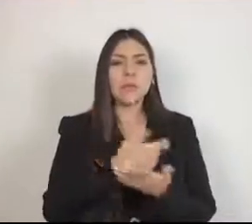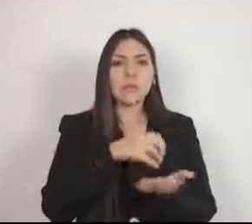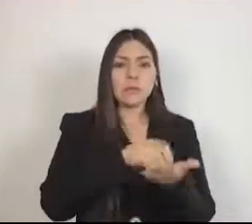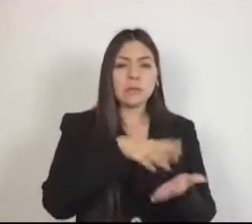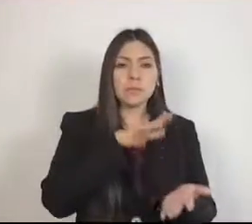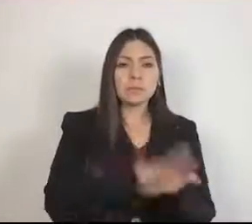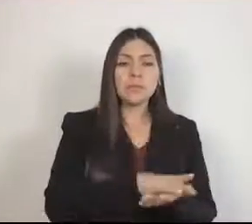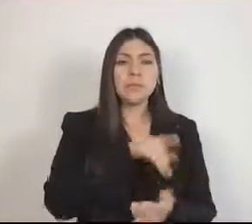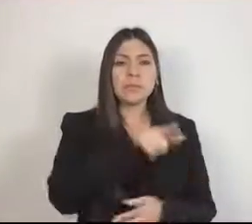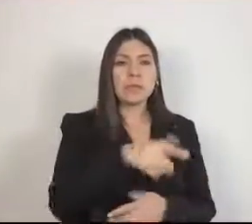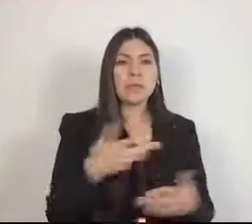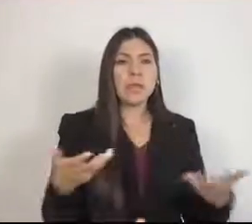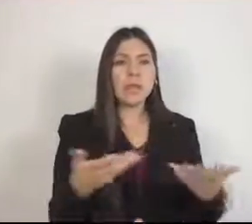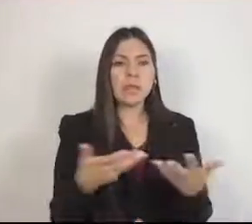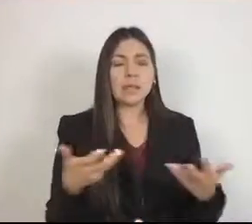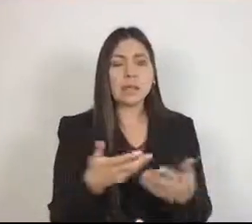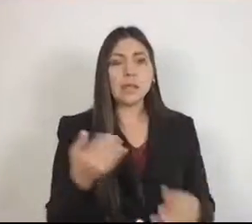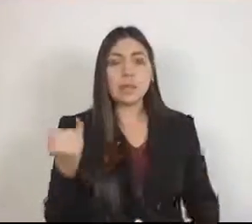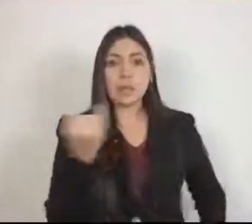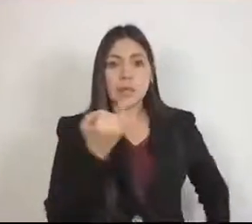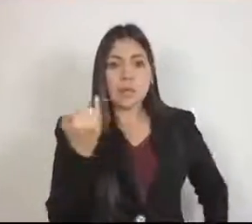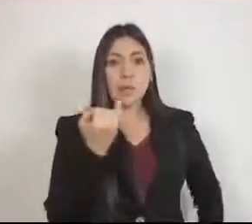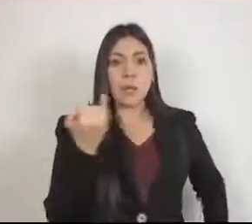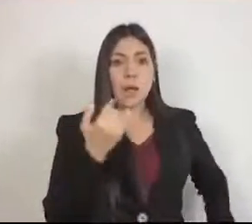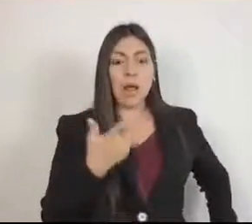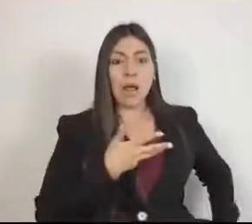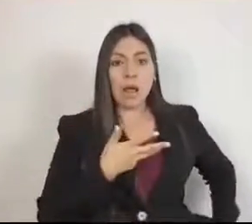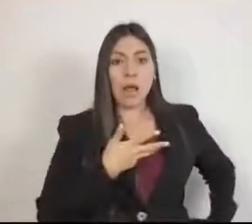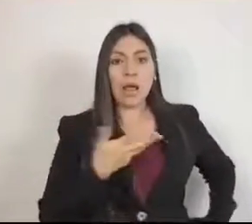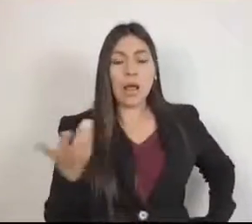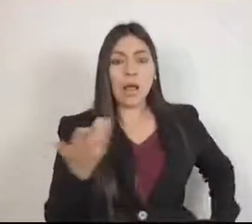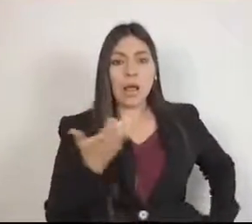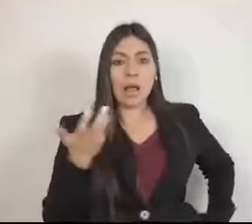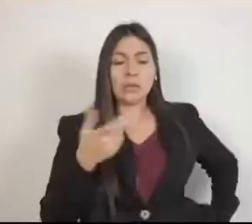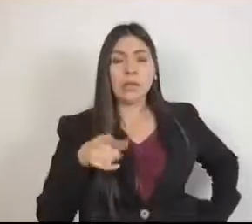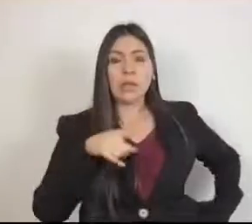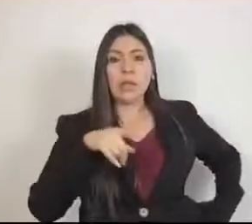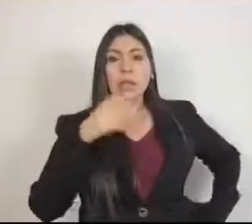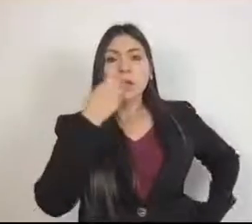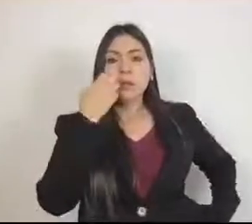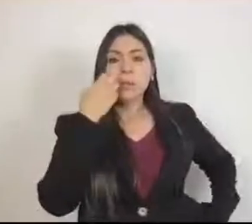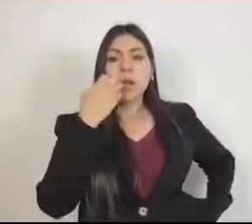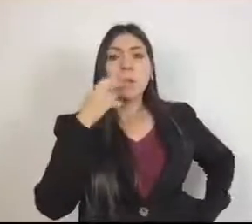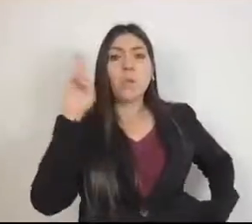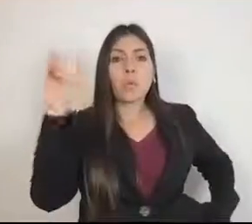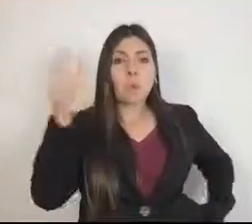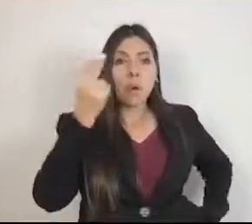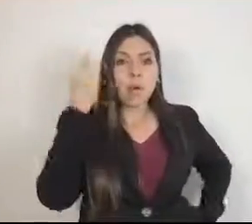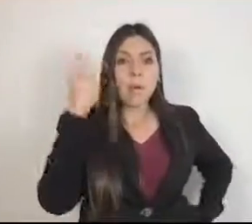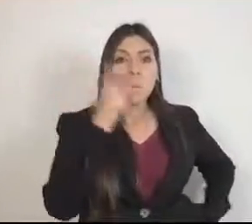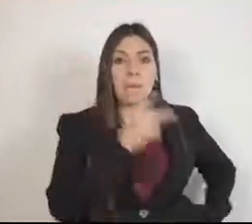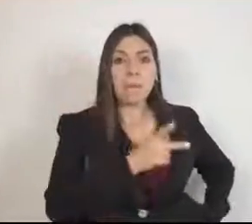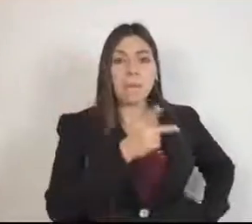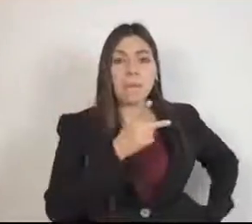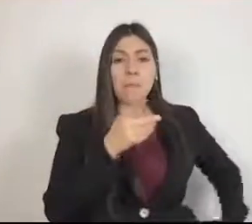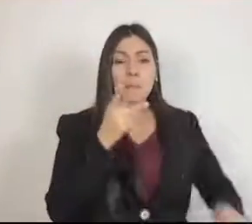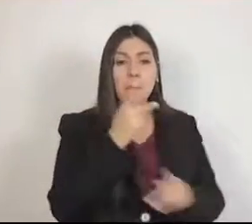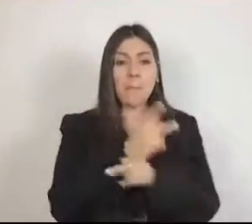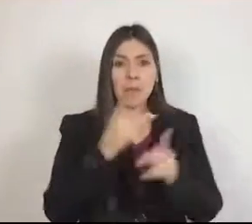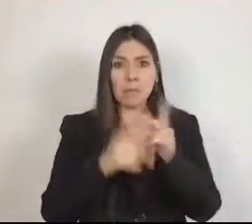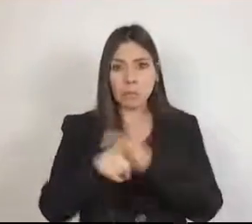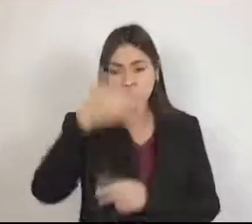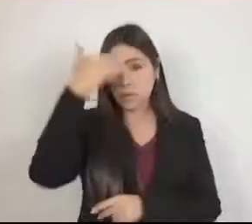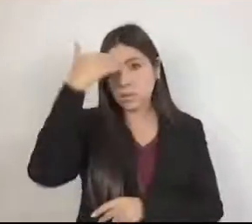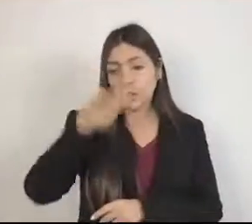práctica también se lleva a cabo en el ámbito medio superior y superior? Agradezco su